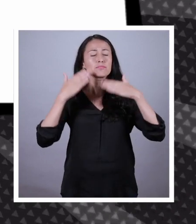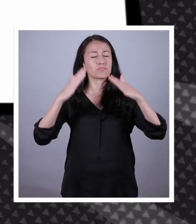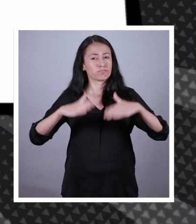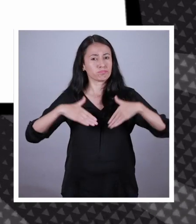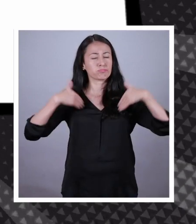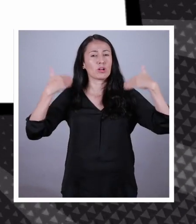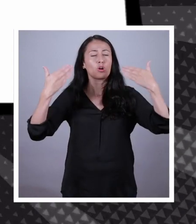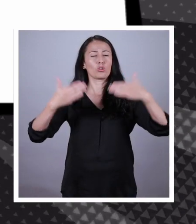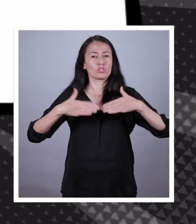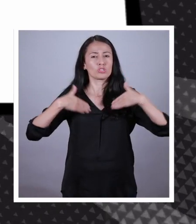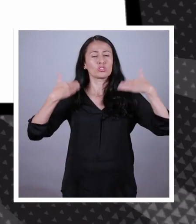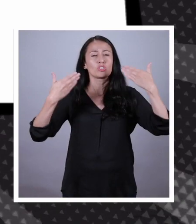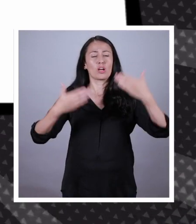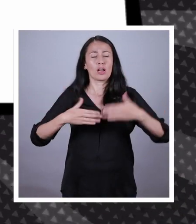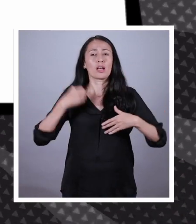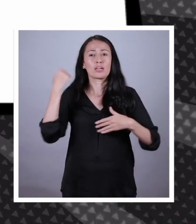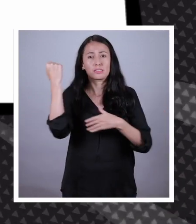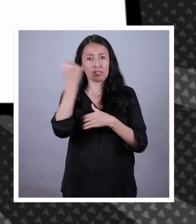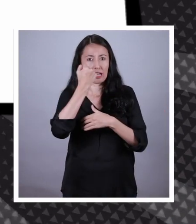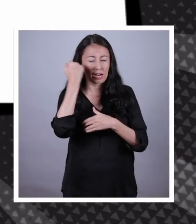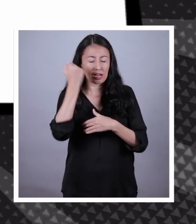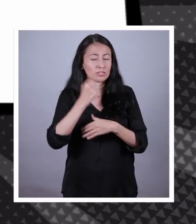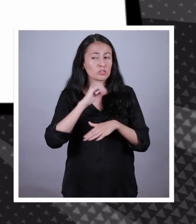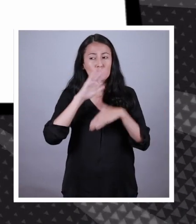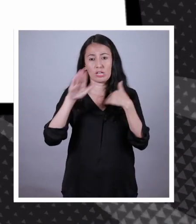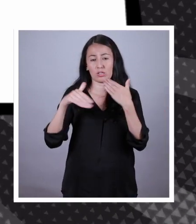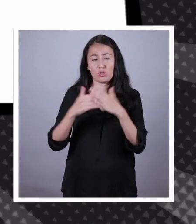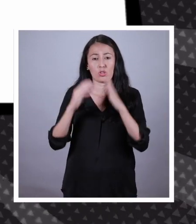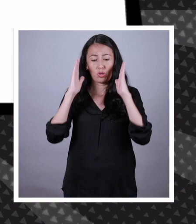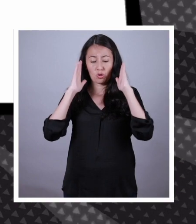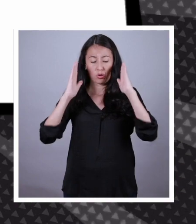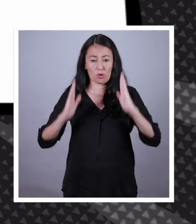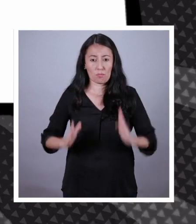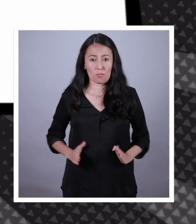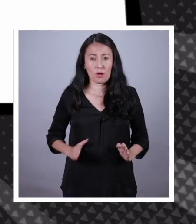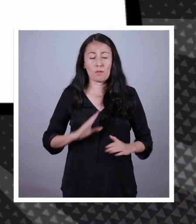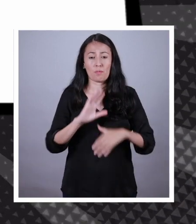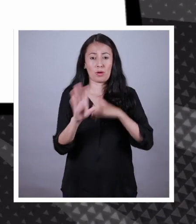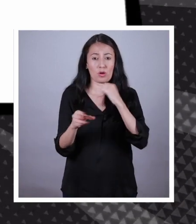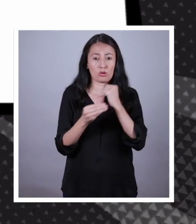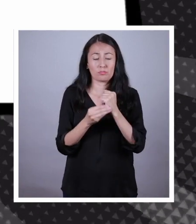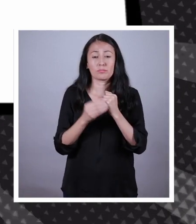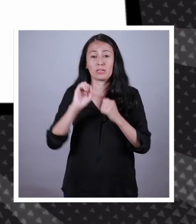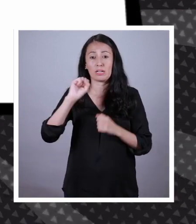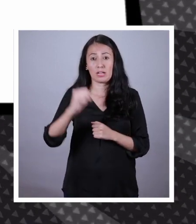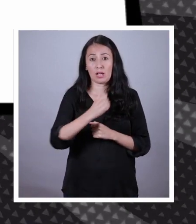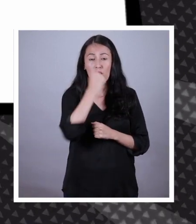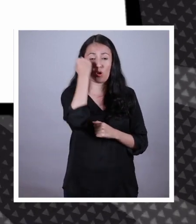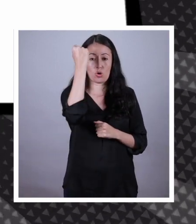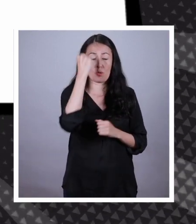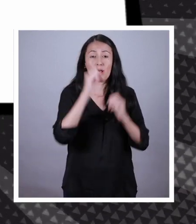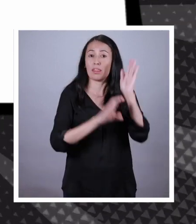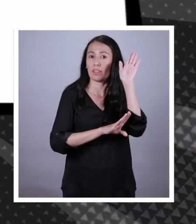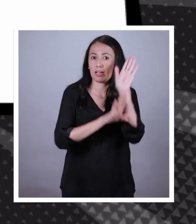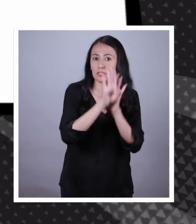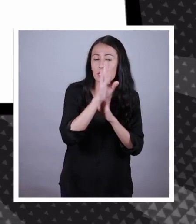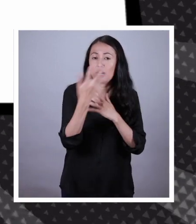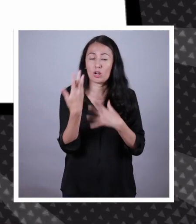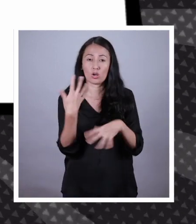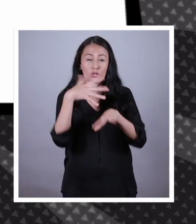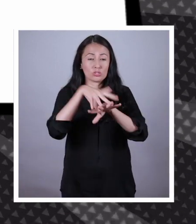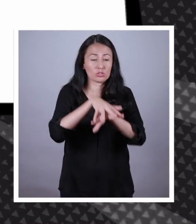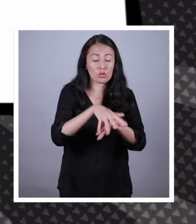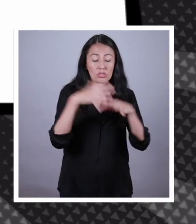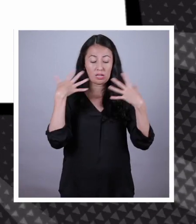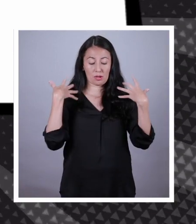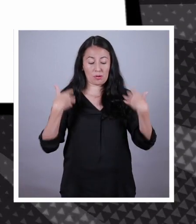ser humano además de los específicos de su edad En particular se agregan los siguientes derechos Desarrollo integral, integridad física